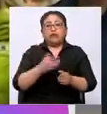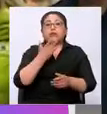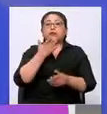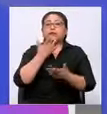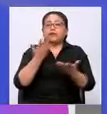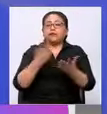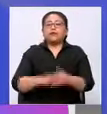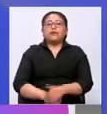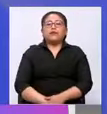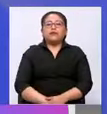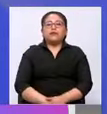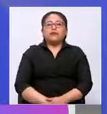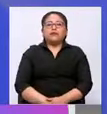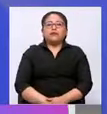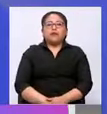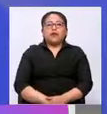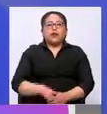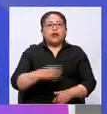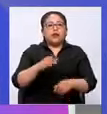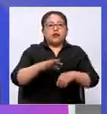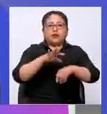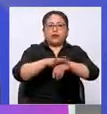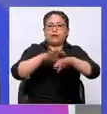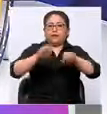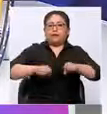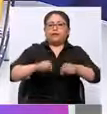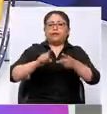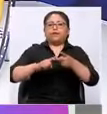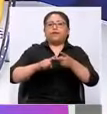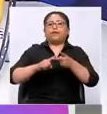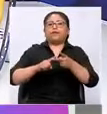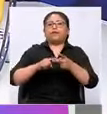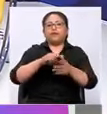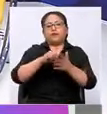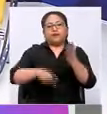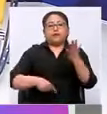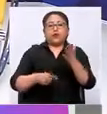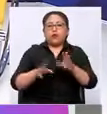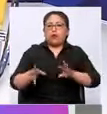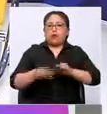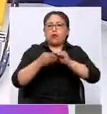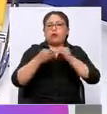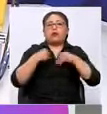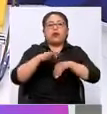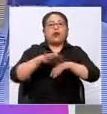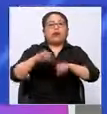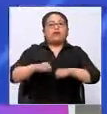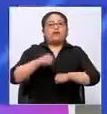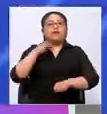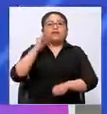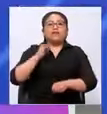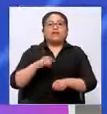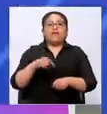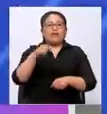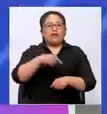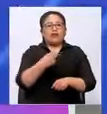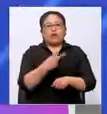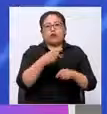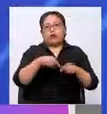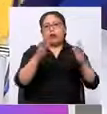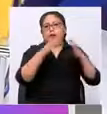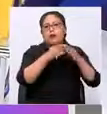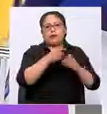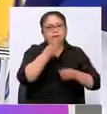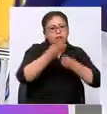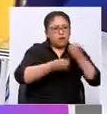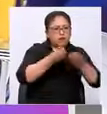La detención de Murillo, otras cuatro personas en los Estados Unidos, ayer se presentaron dos acá en la ciudad de La Paz, hay